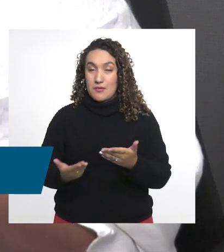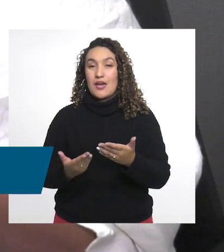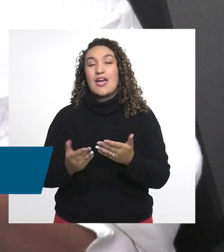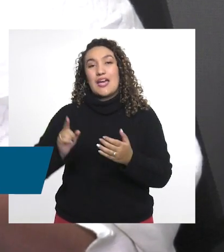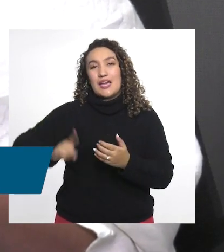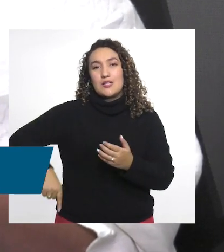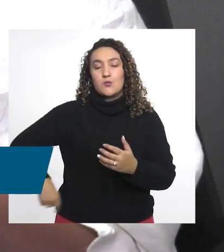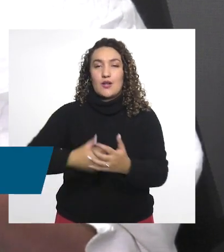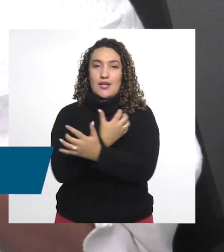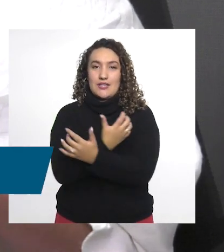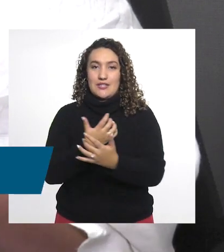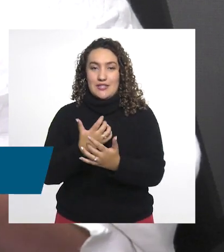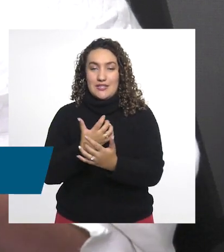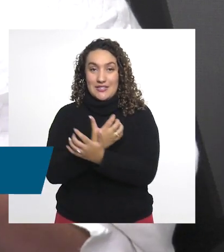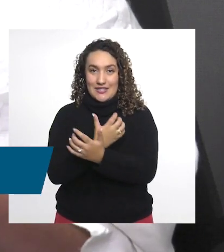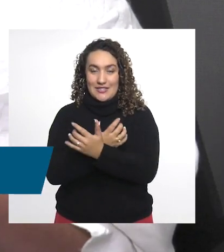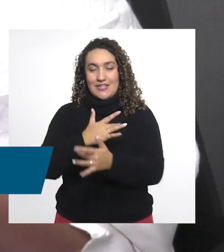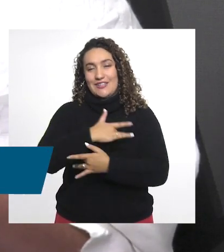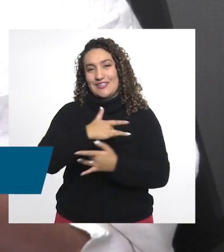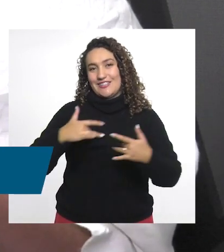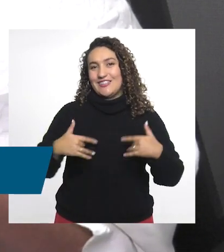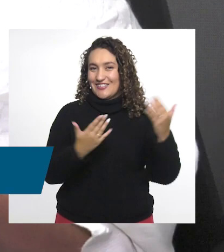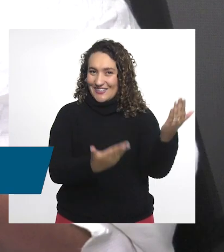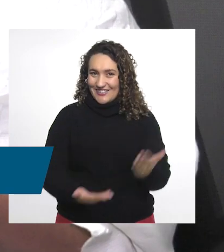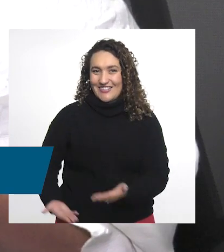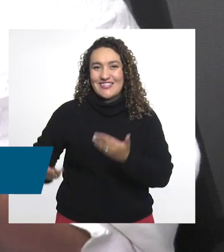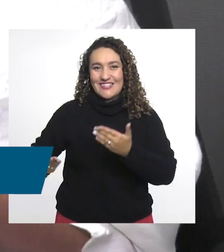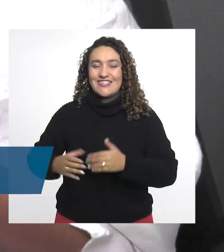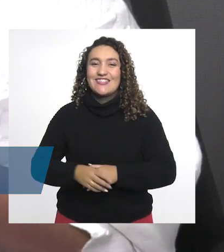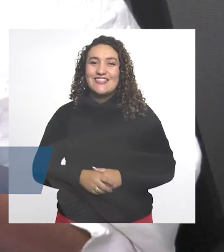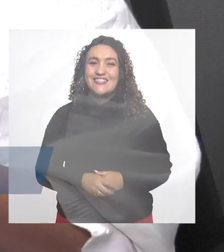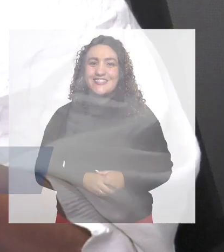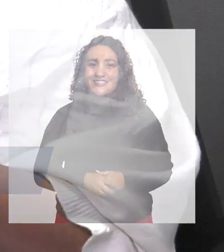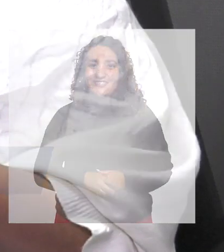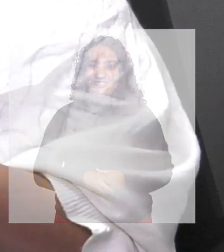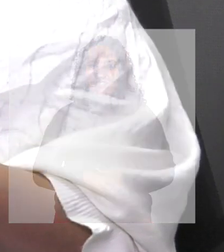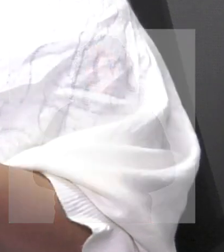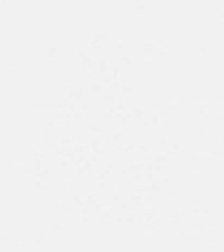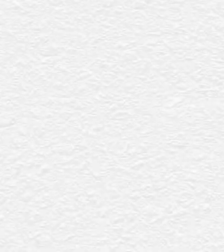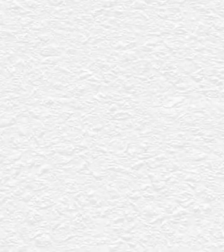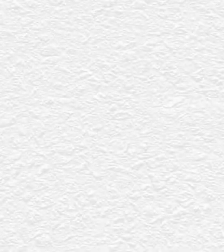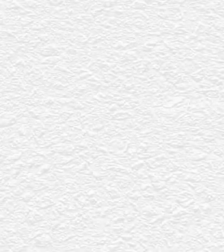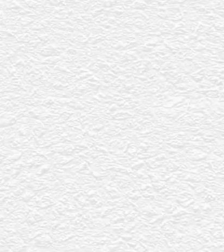la internacionalización, la proyección social. Bienvenido siempre a la Escuela de Ciencias de la Salud.